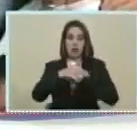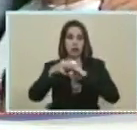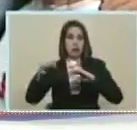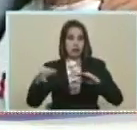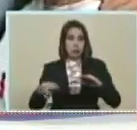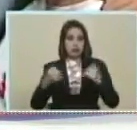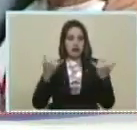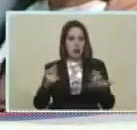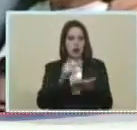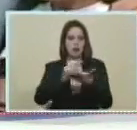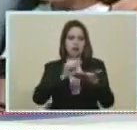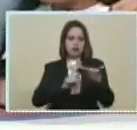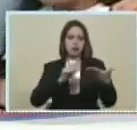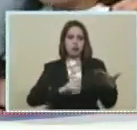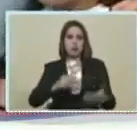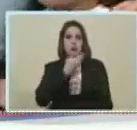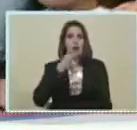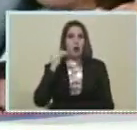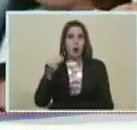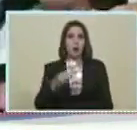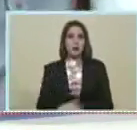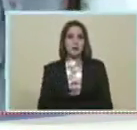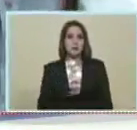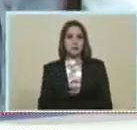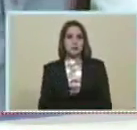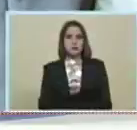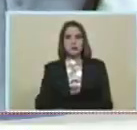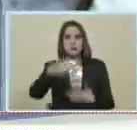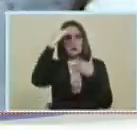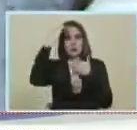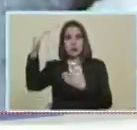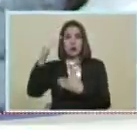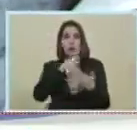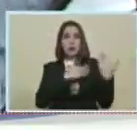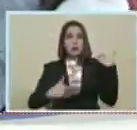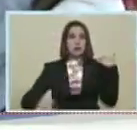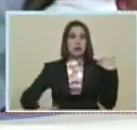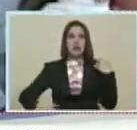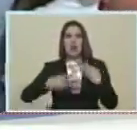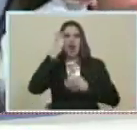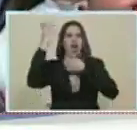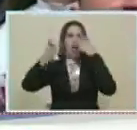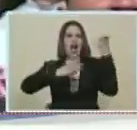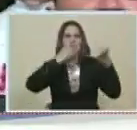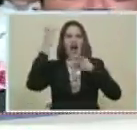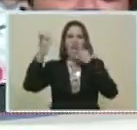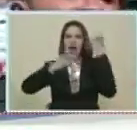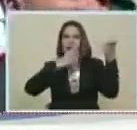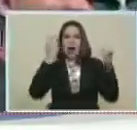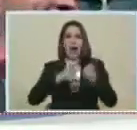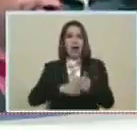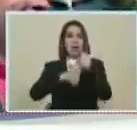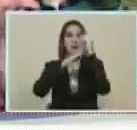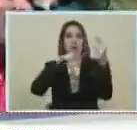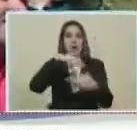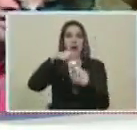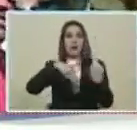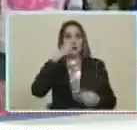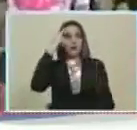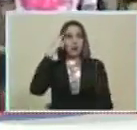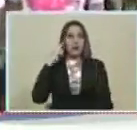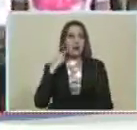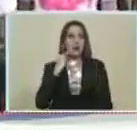Del capítulo De la juventud Saludos Presidente Y bueno Con una bulla Saludamos Al líder De la revolución